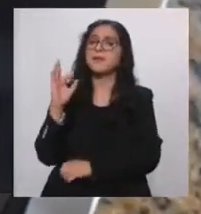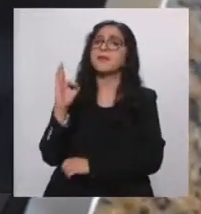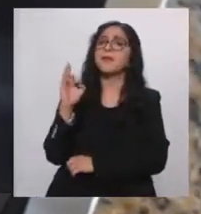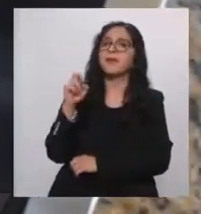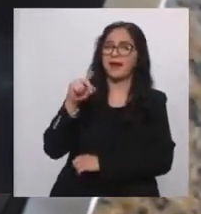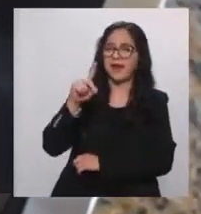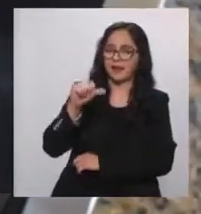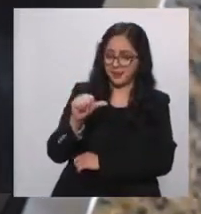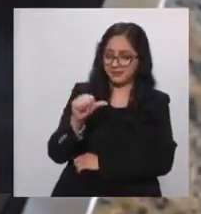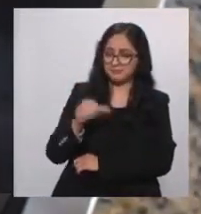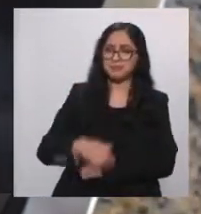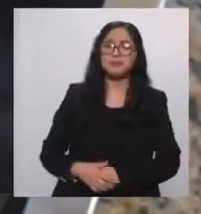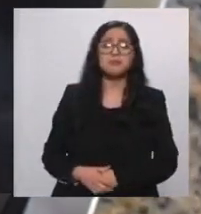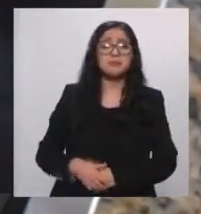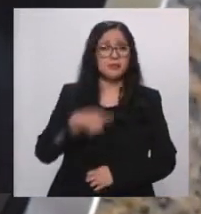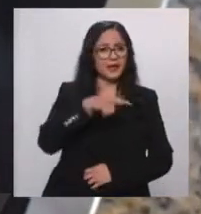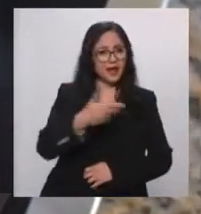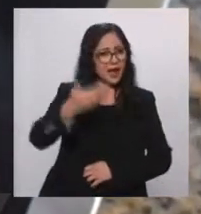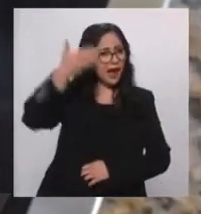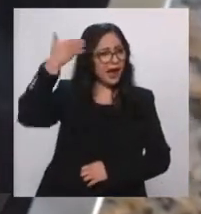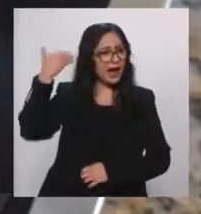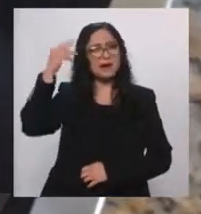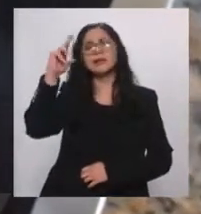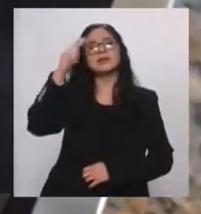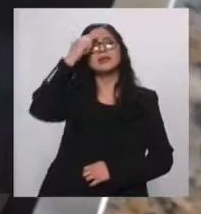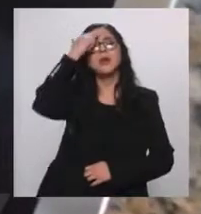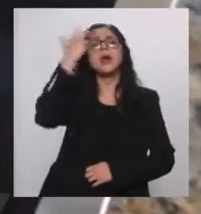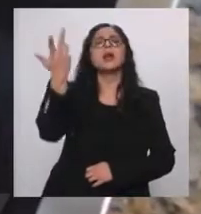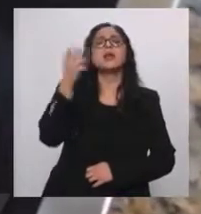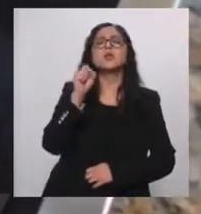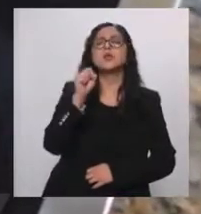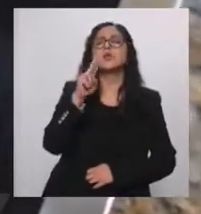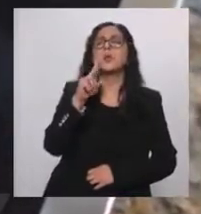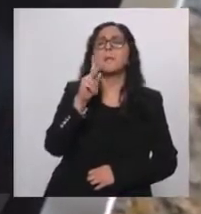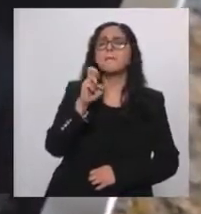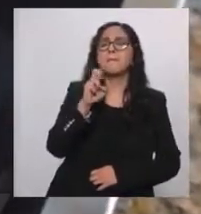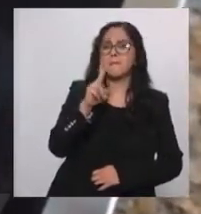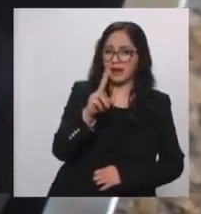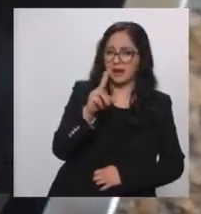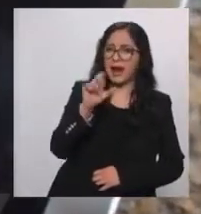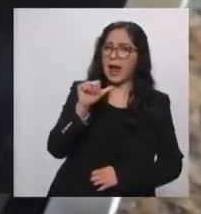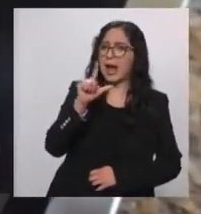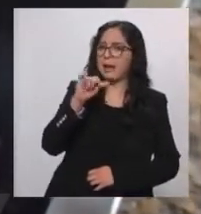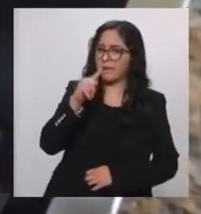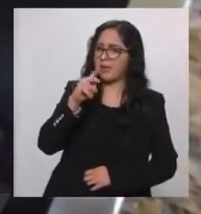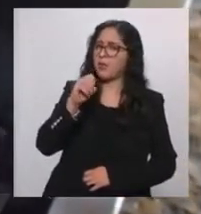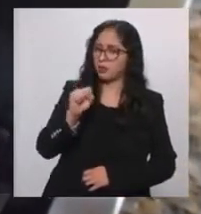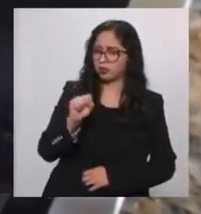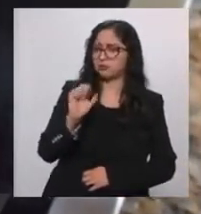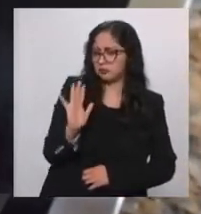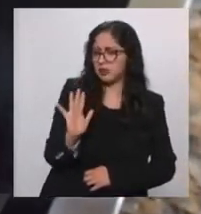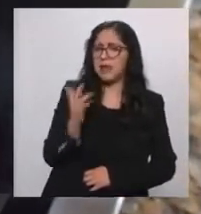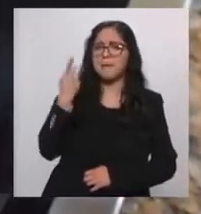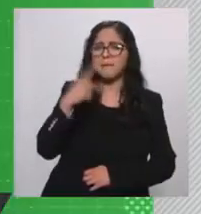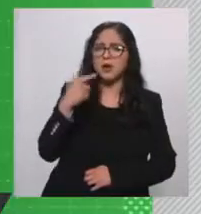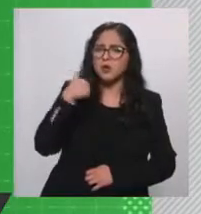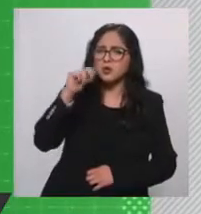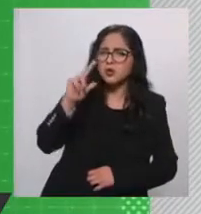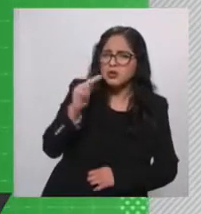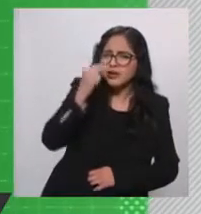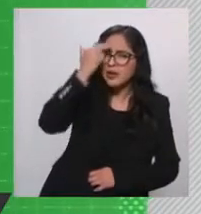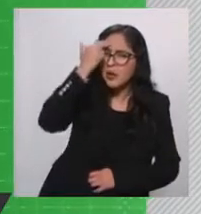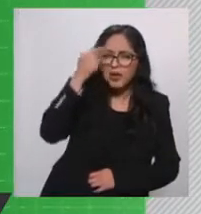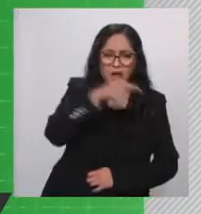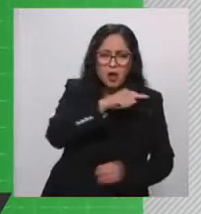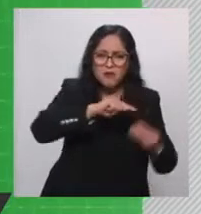ocasión hablamos ya de los superalimentos y recuerdo que los frijoles estaban incluidos dentro de esta lista, así es que vamos a hablar